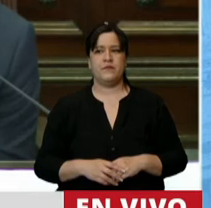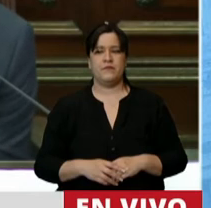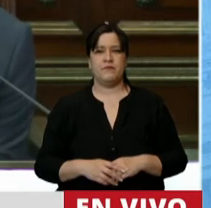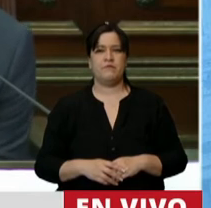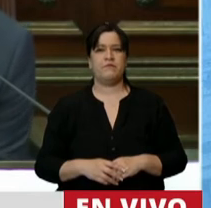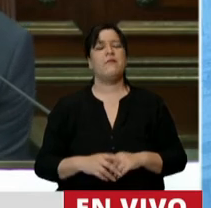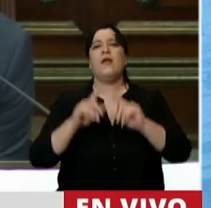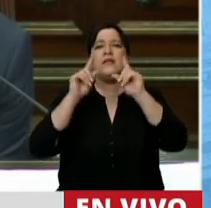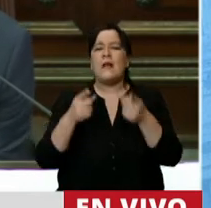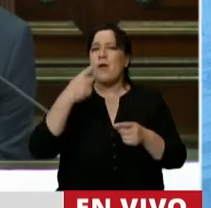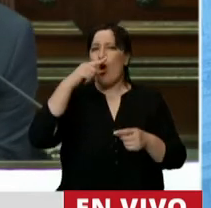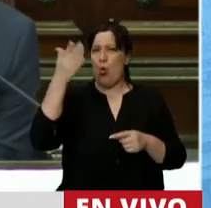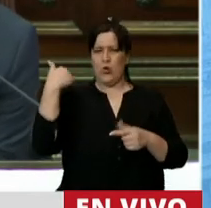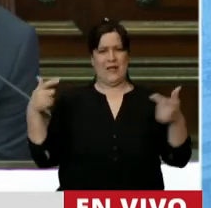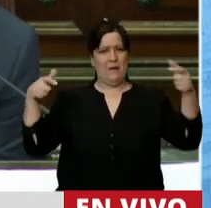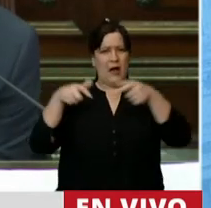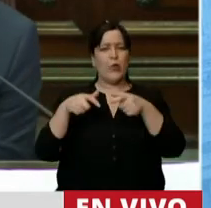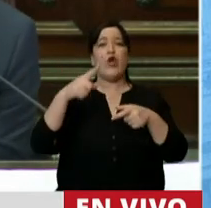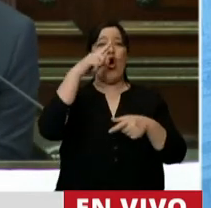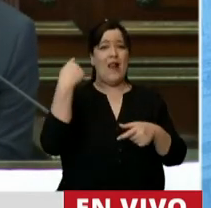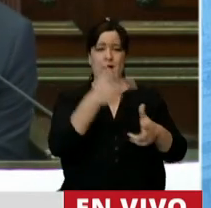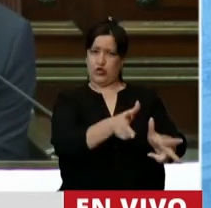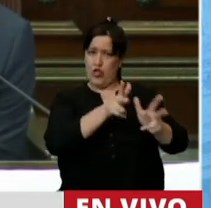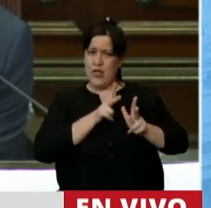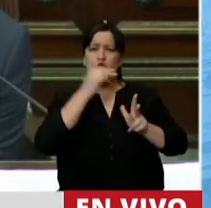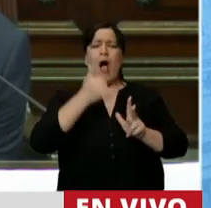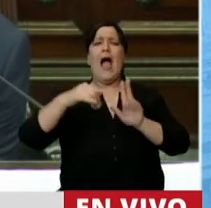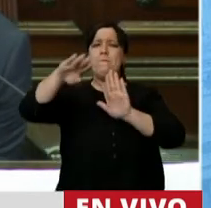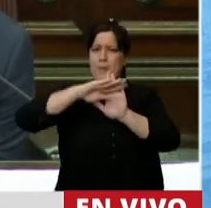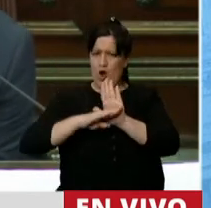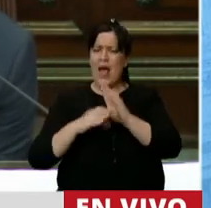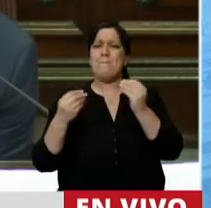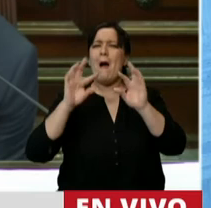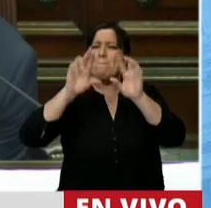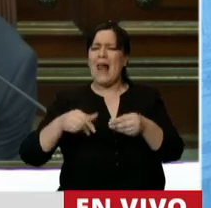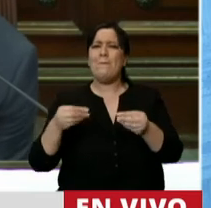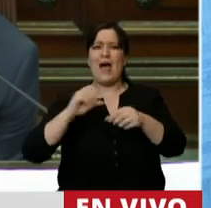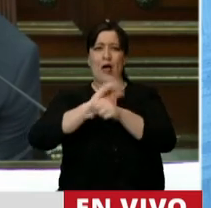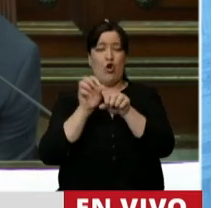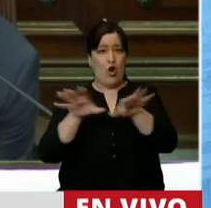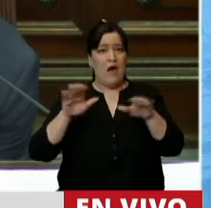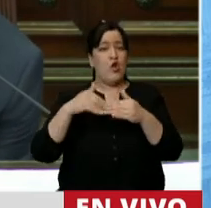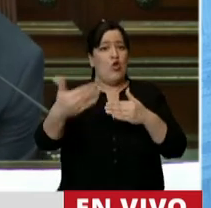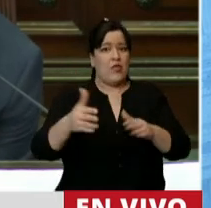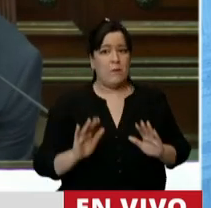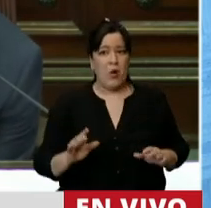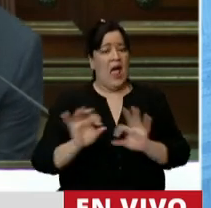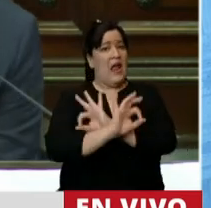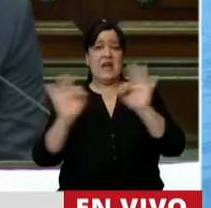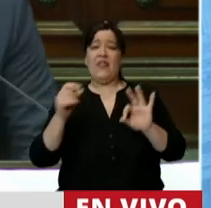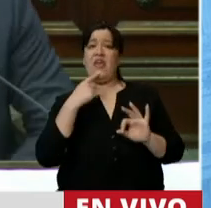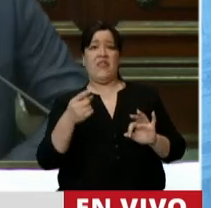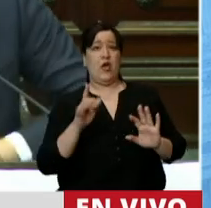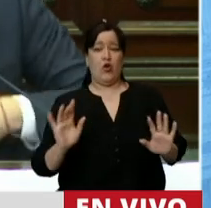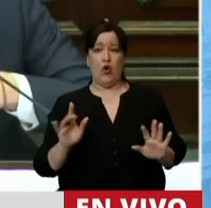Es más, la última reunión nos dijo que él tenía un programa de post-pandemia. Nadie lo ha insultado porque dijo que no tiene plan.